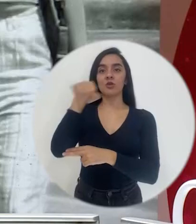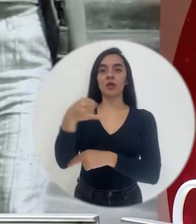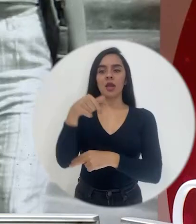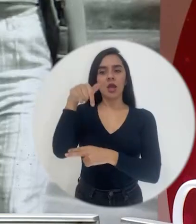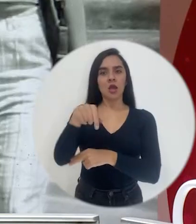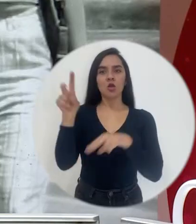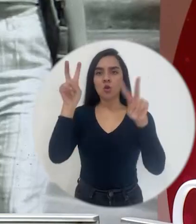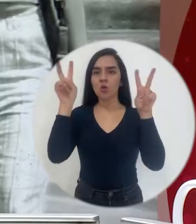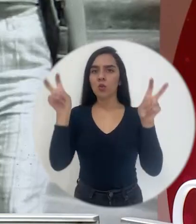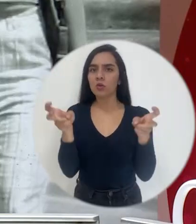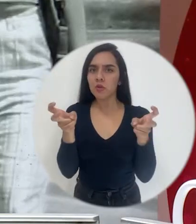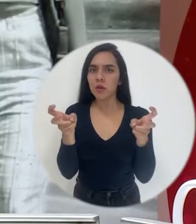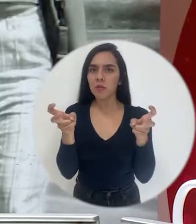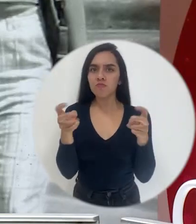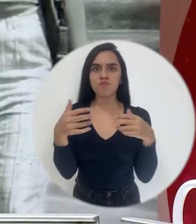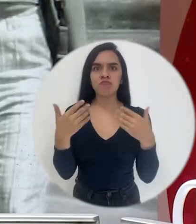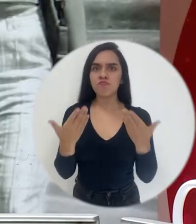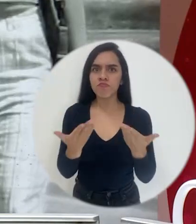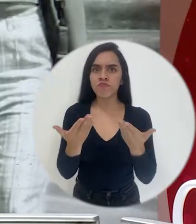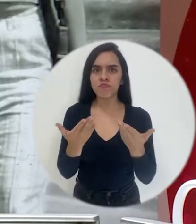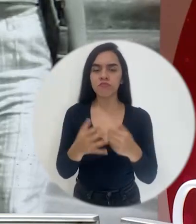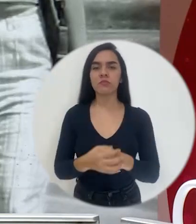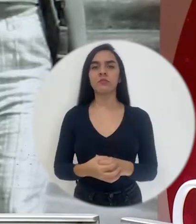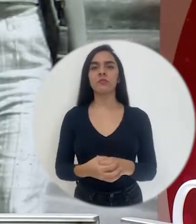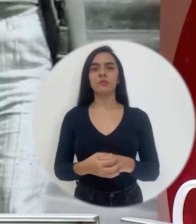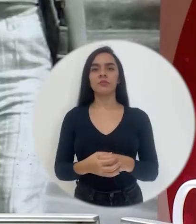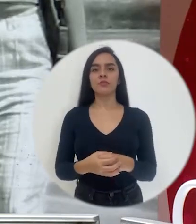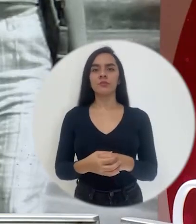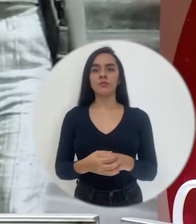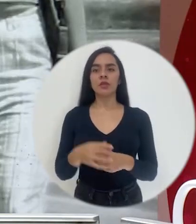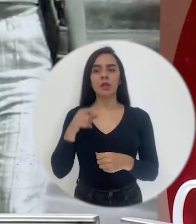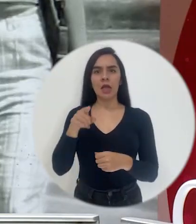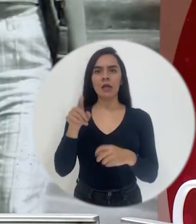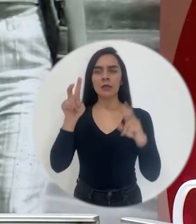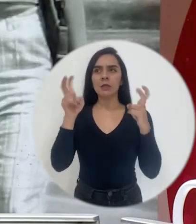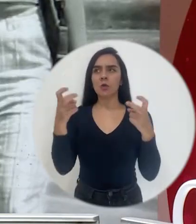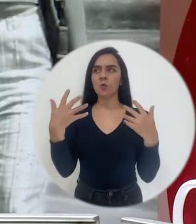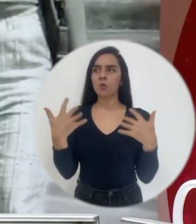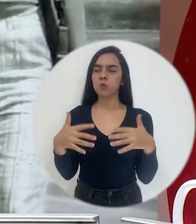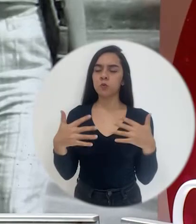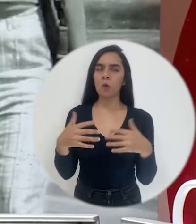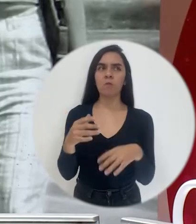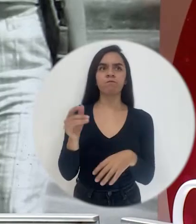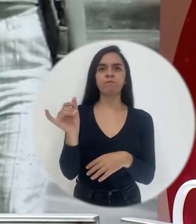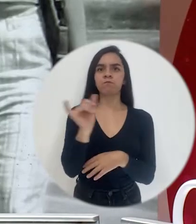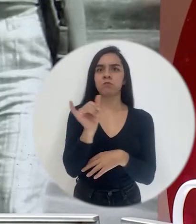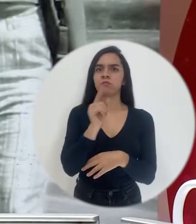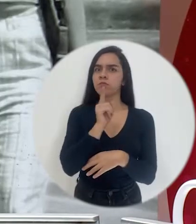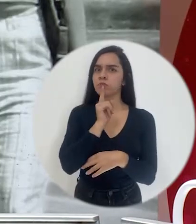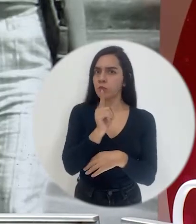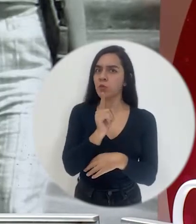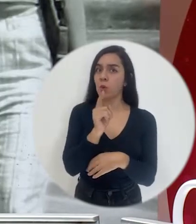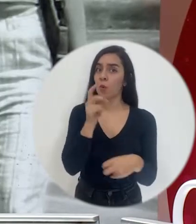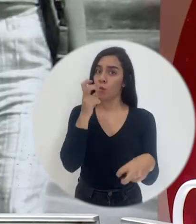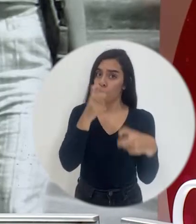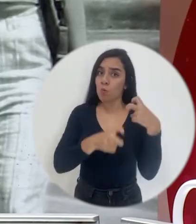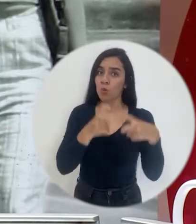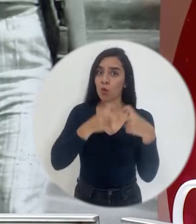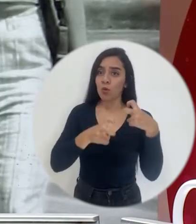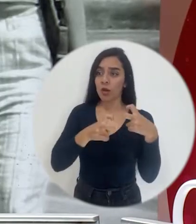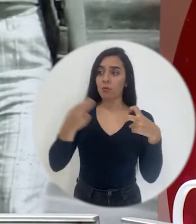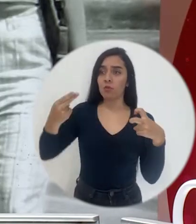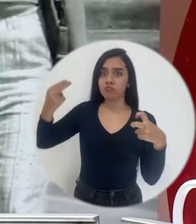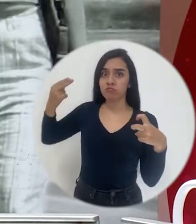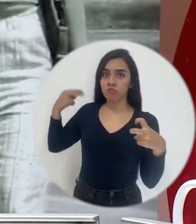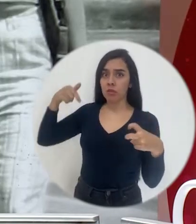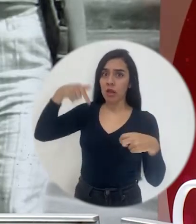Maribel Quiroz Jara y hoy vamos a hablar de un tema que es como, ¿qué te diré? Como